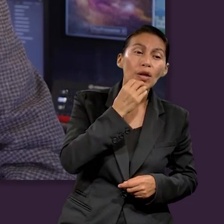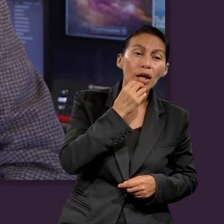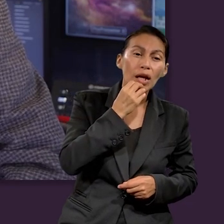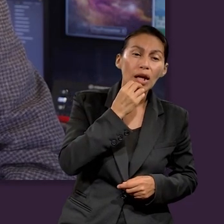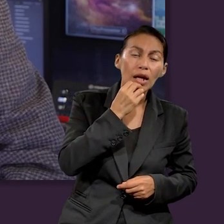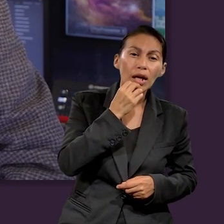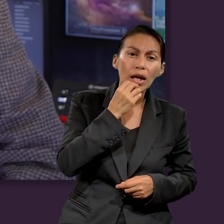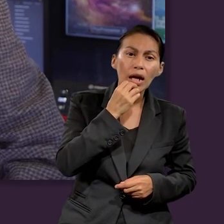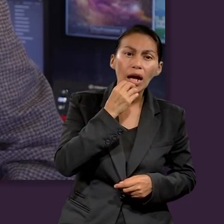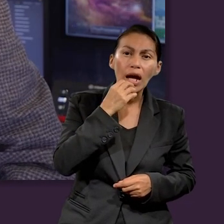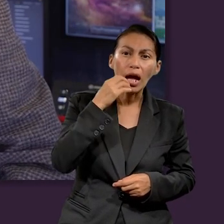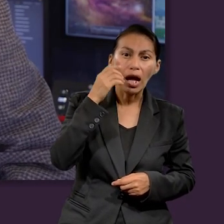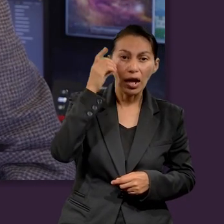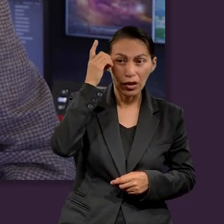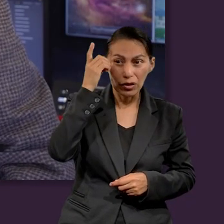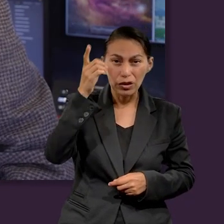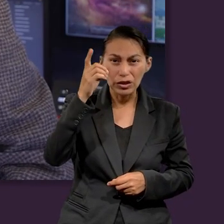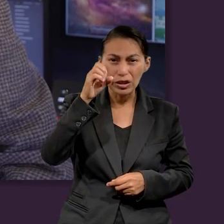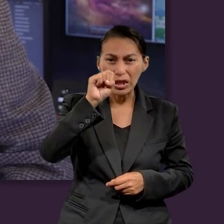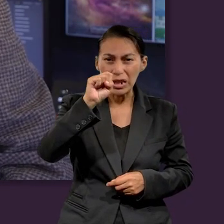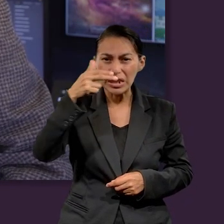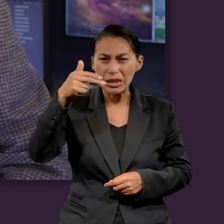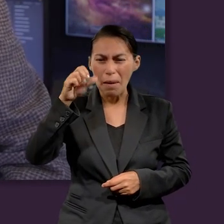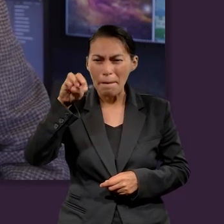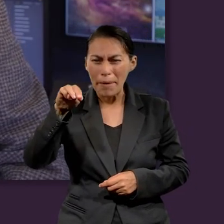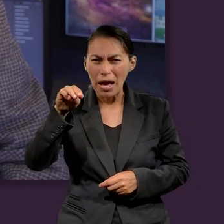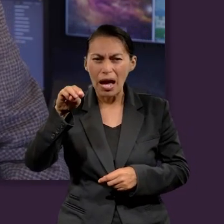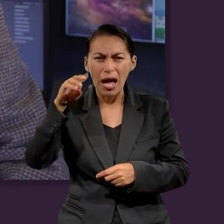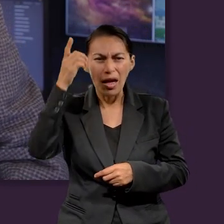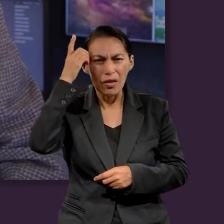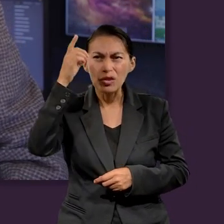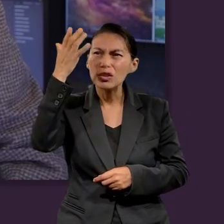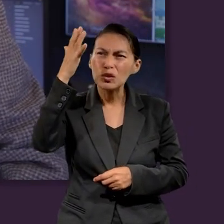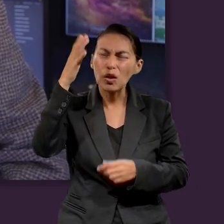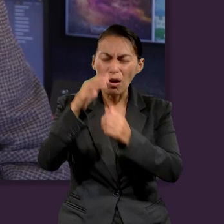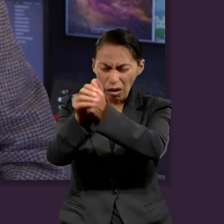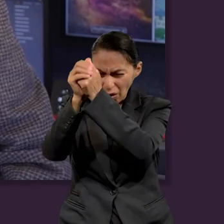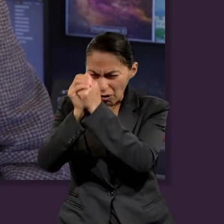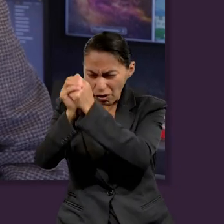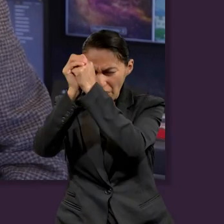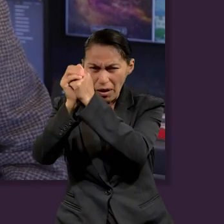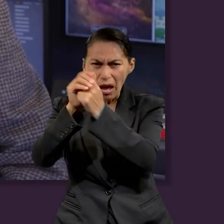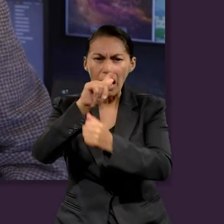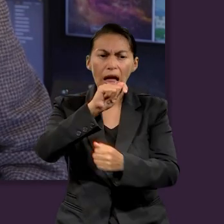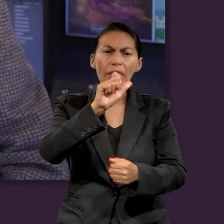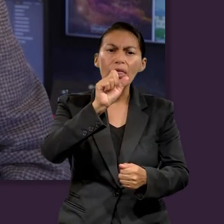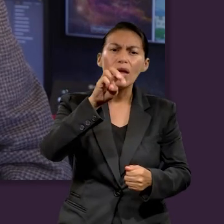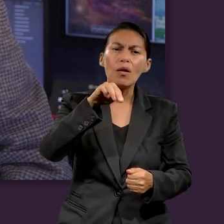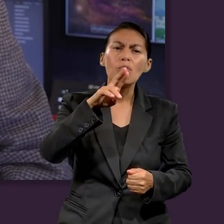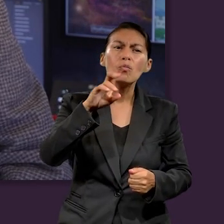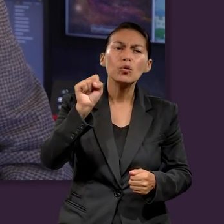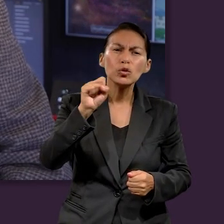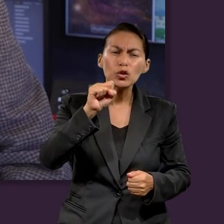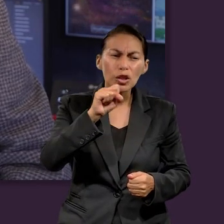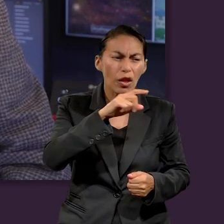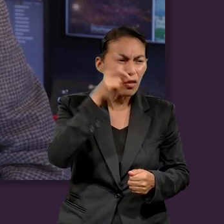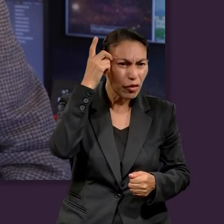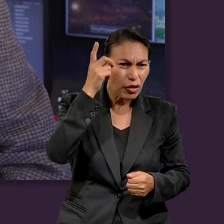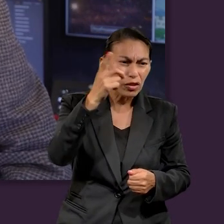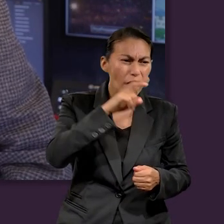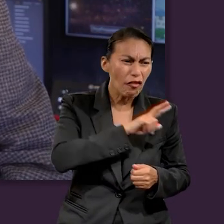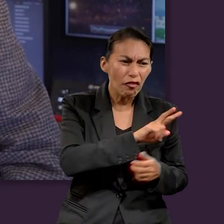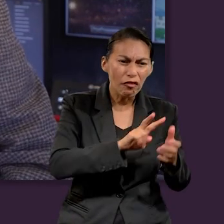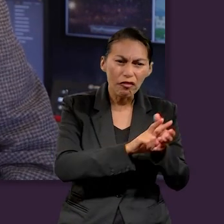adoraban al dios Shammah, el dios sol, y a Tamuz, el dios de la vegetación.